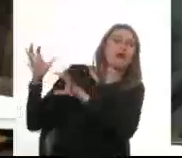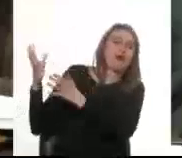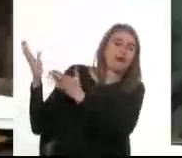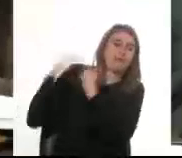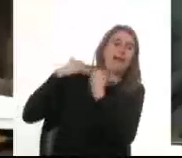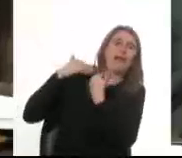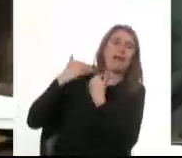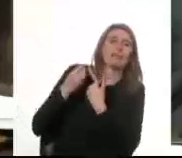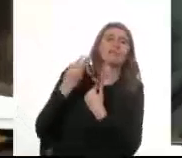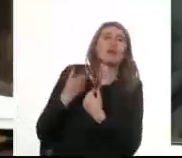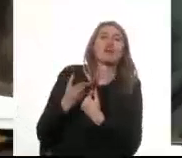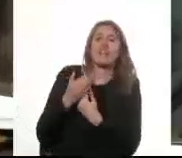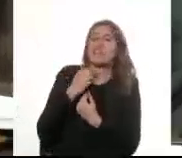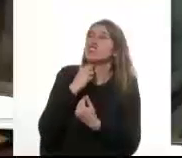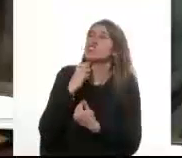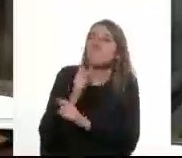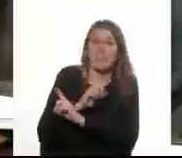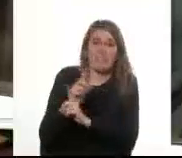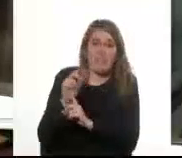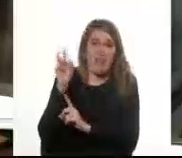Porque era un clavo remachado